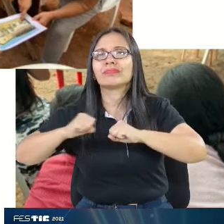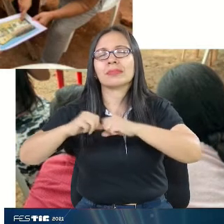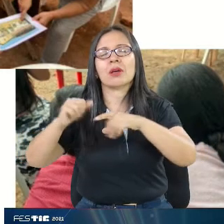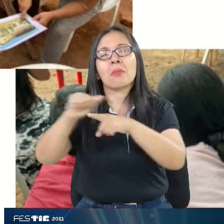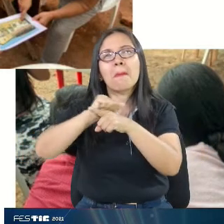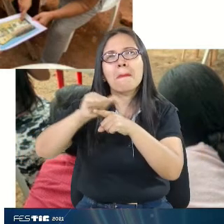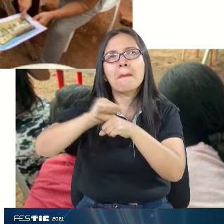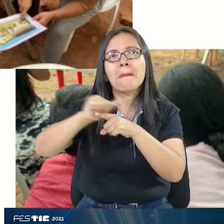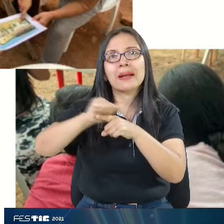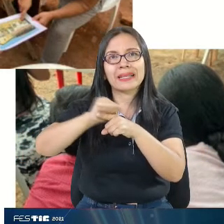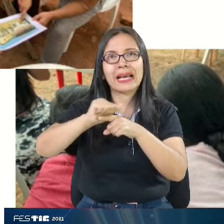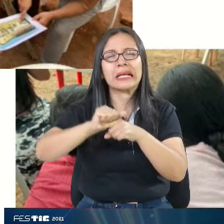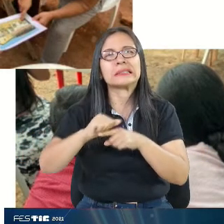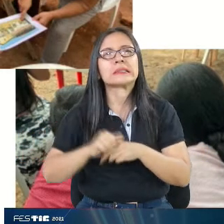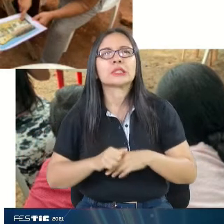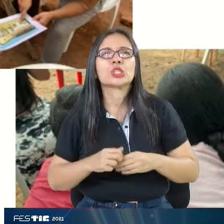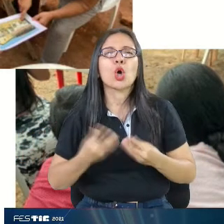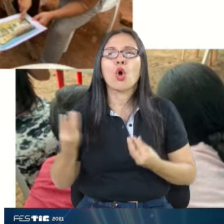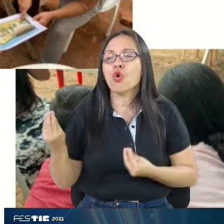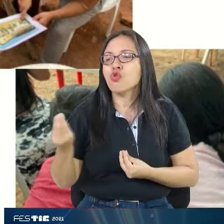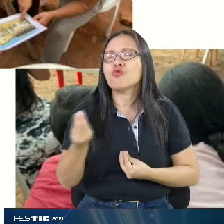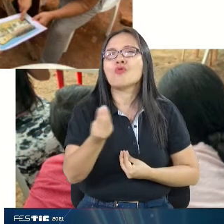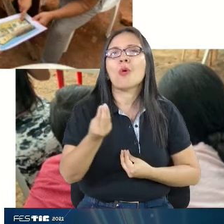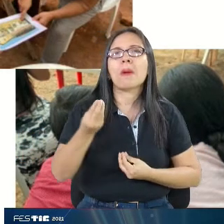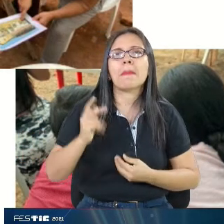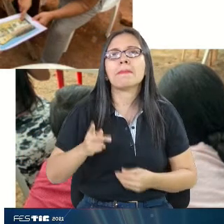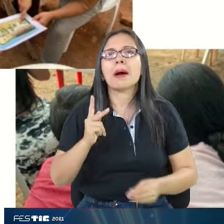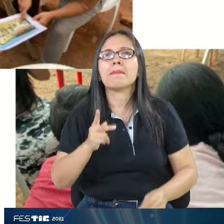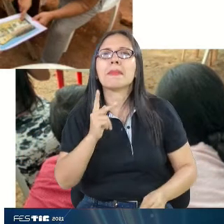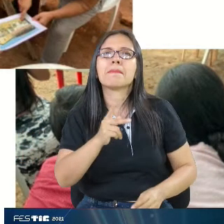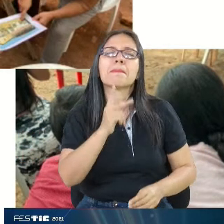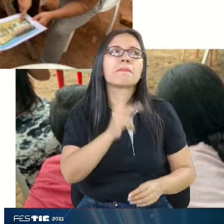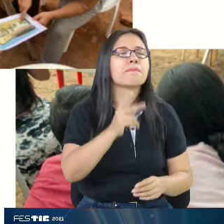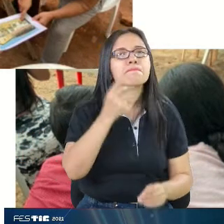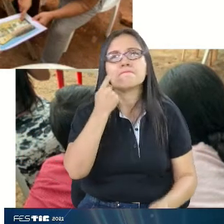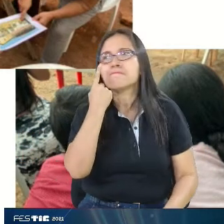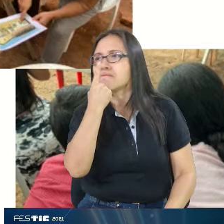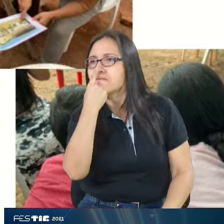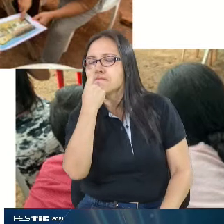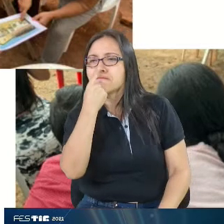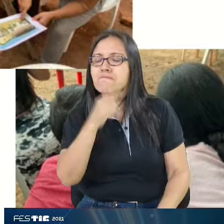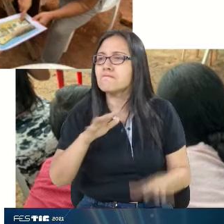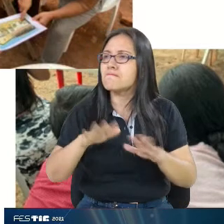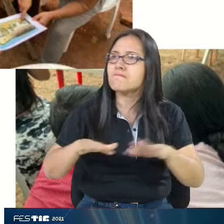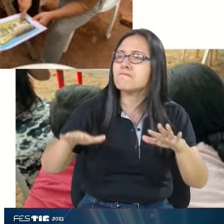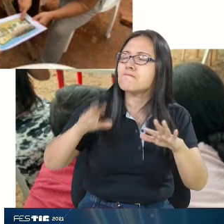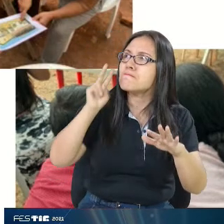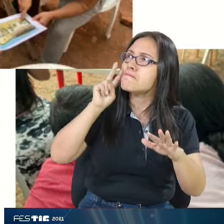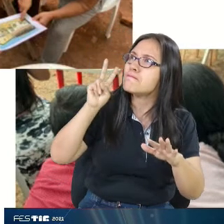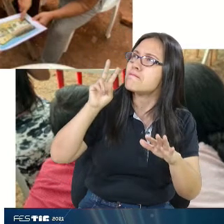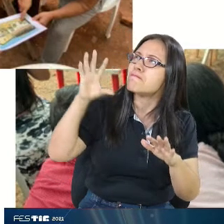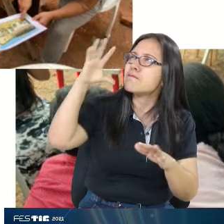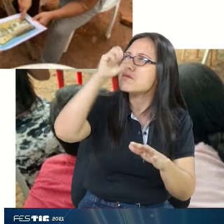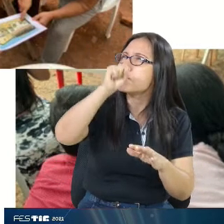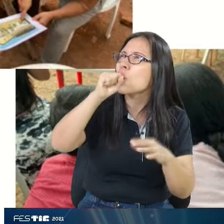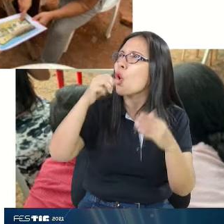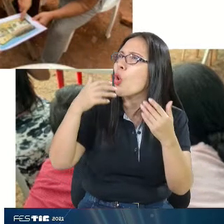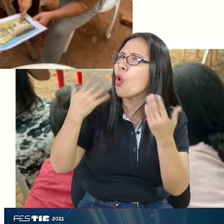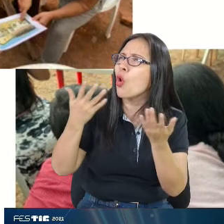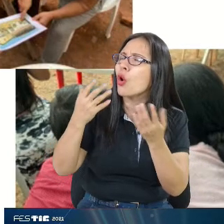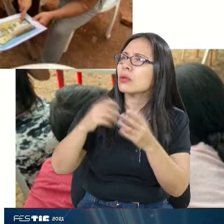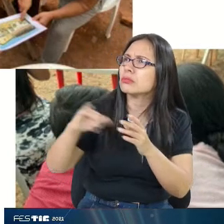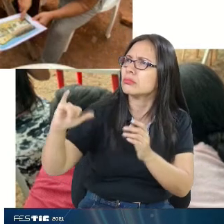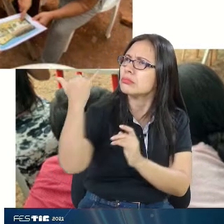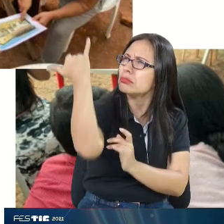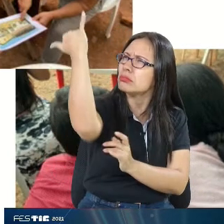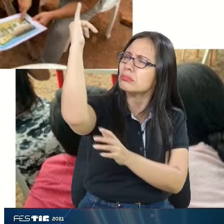para que a través de esos recorridos se identifiquen los signos de alerta presentes en su territorio. Yo puedo identificar que si un árbol